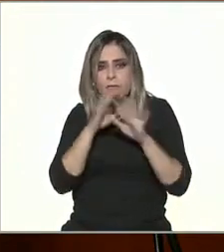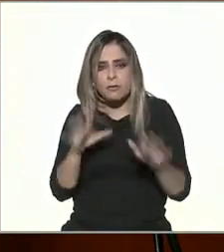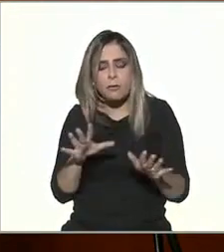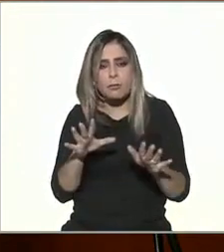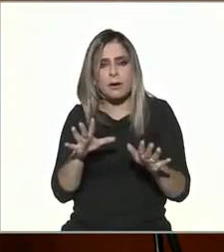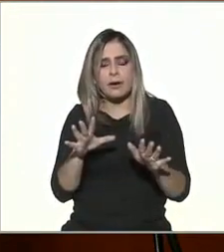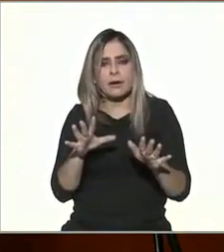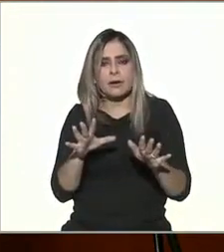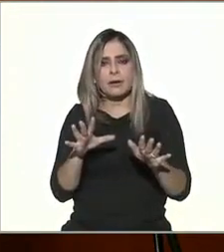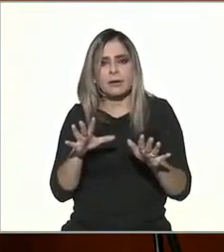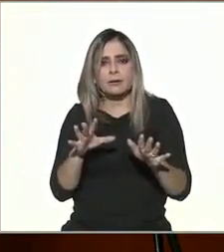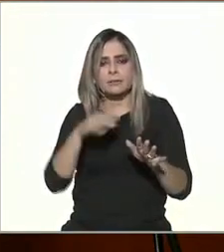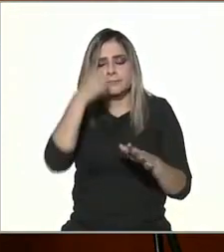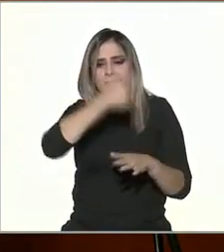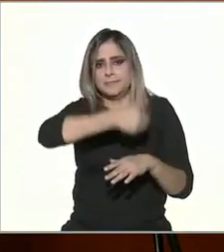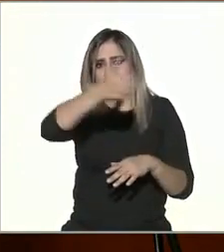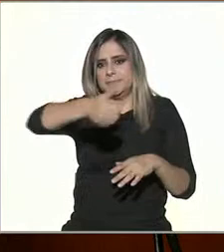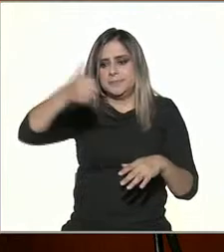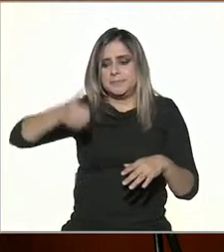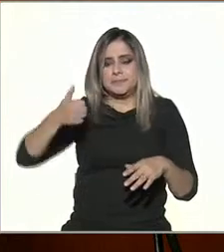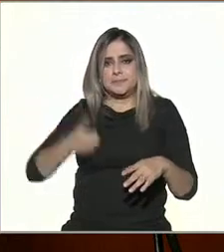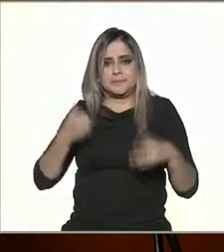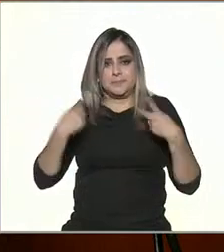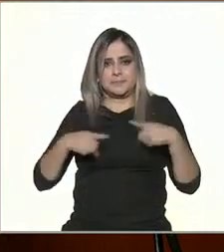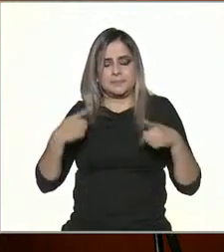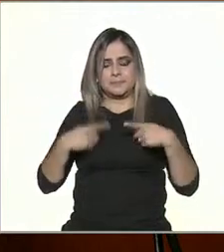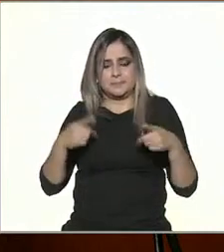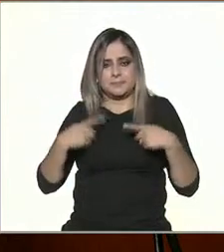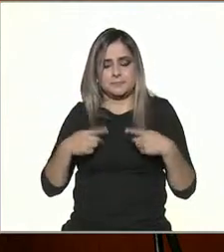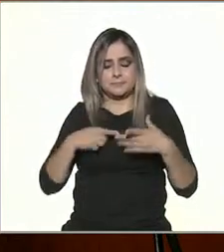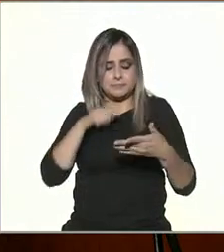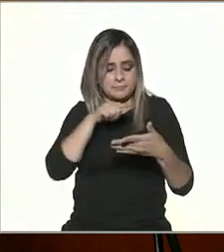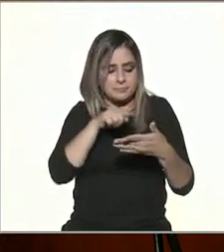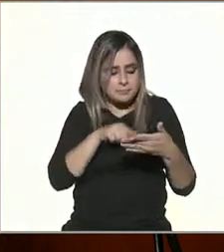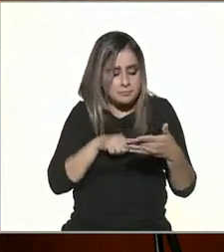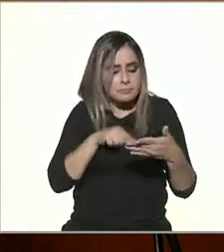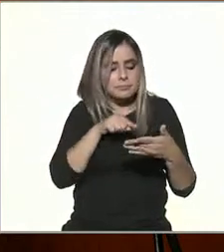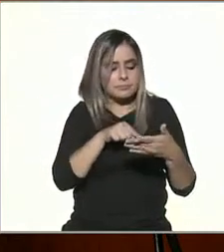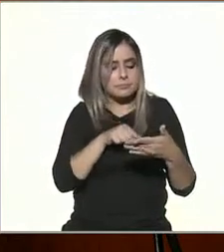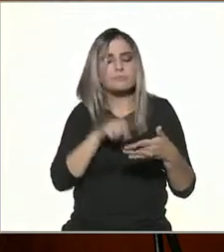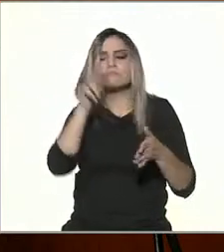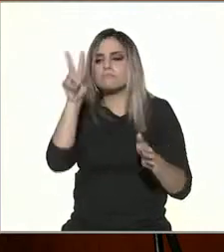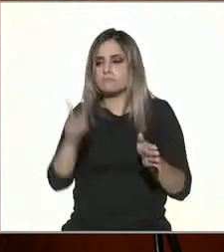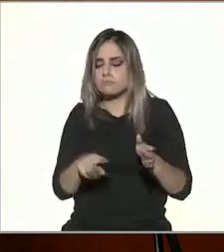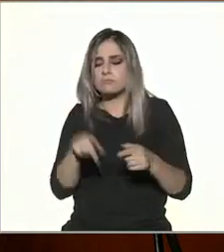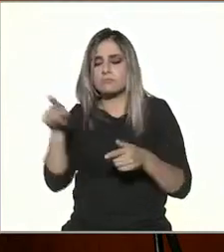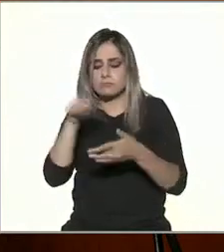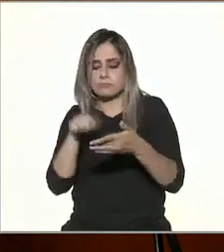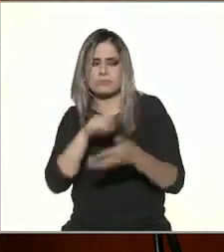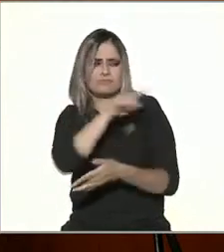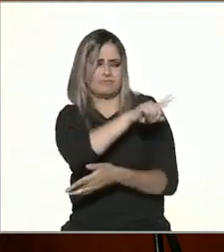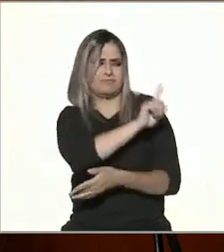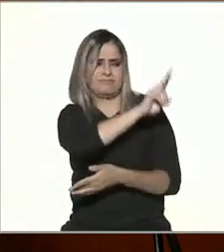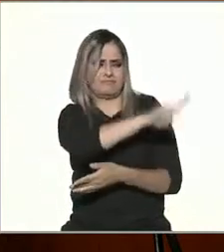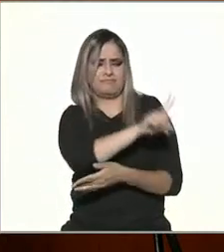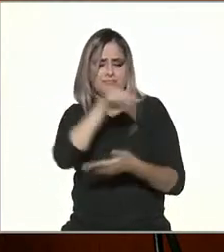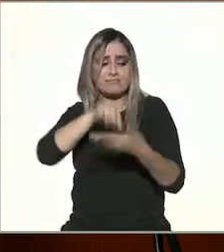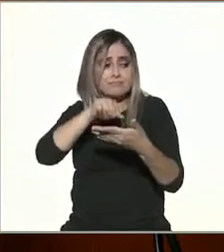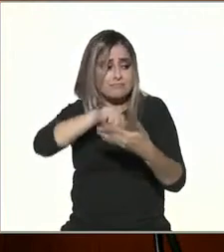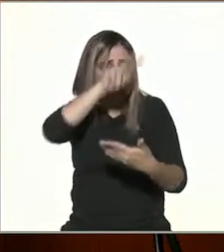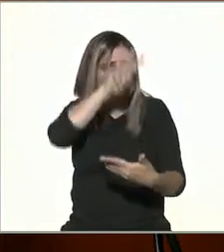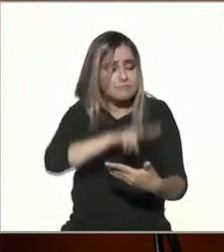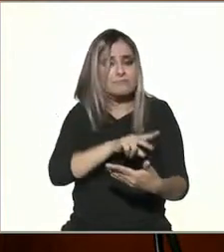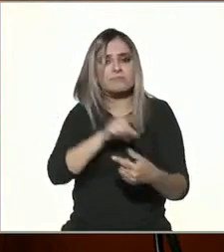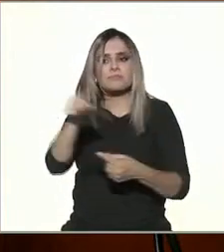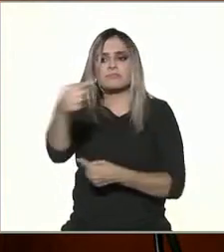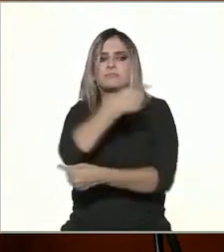cada uno de nosotros empezamos a dar un valor a lo que es la verdad. La verdad empieza a perder o entra en crisis